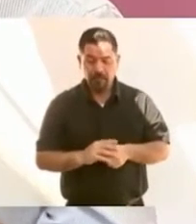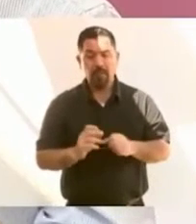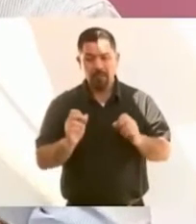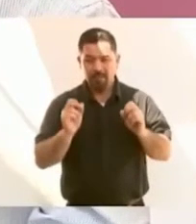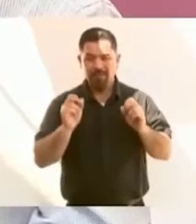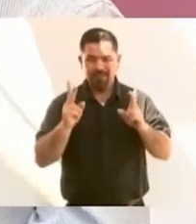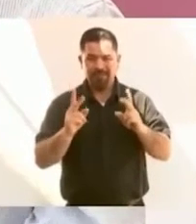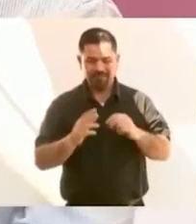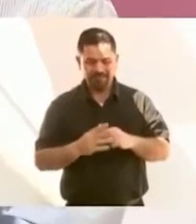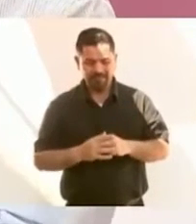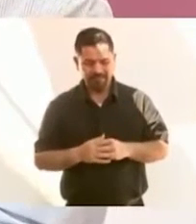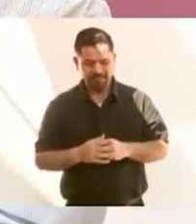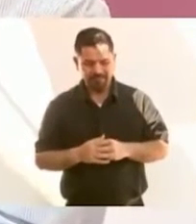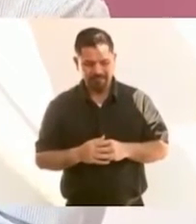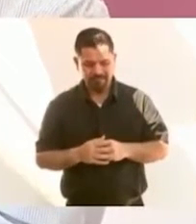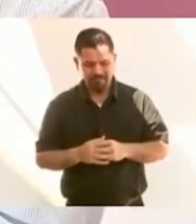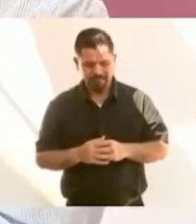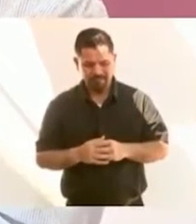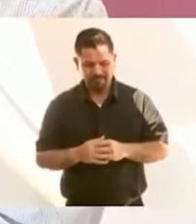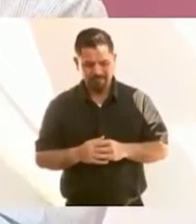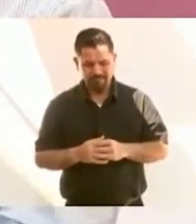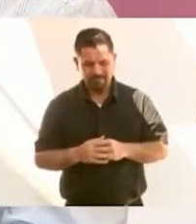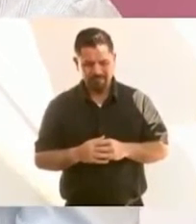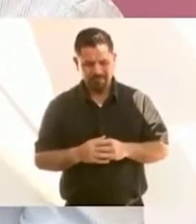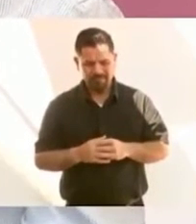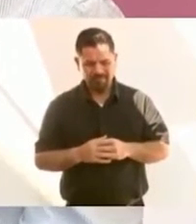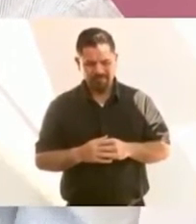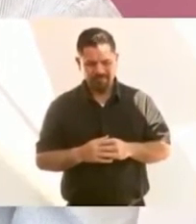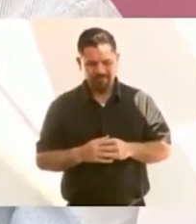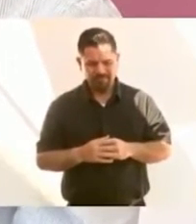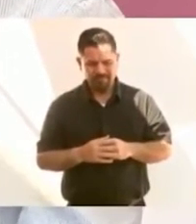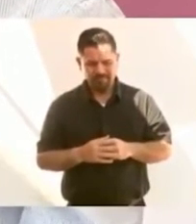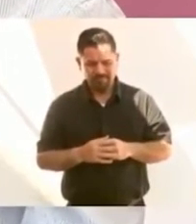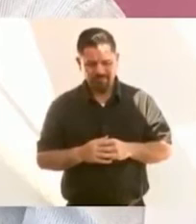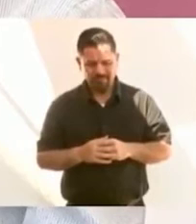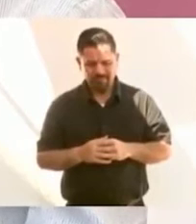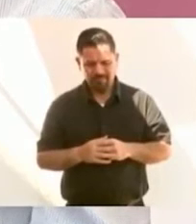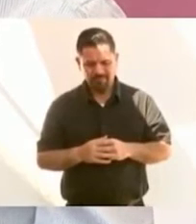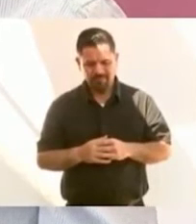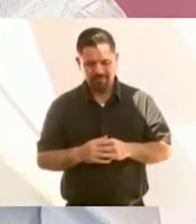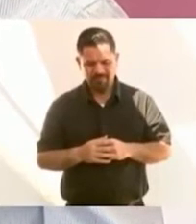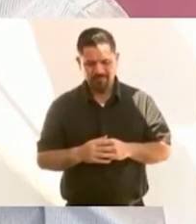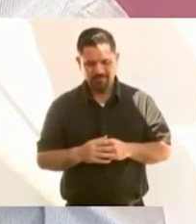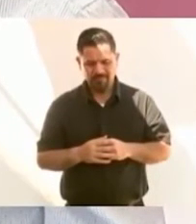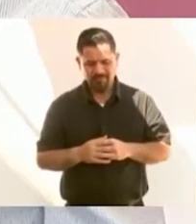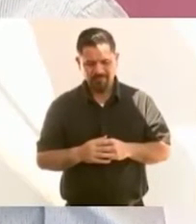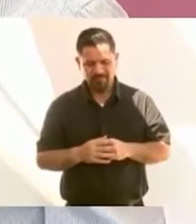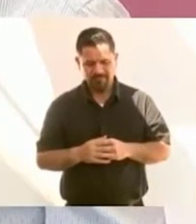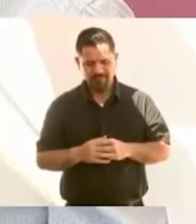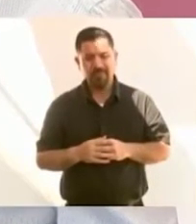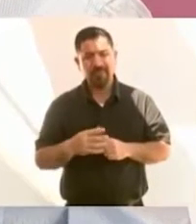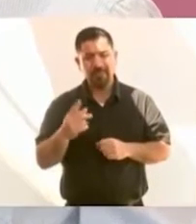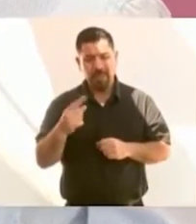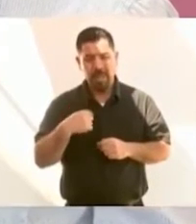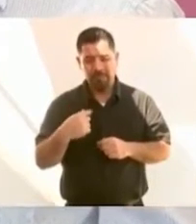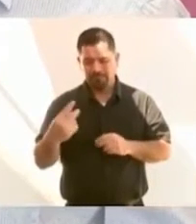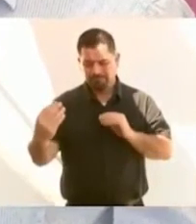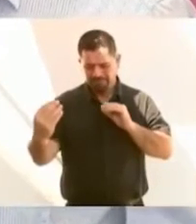después de ese debate